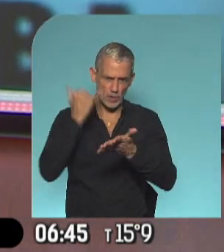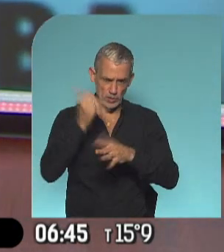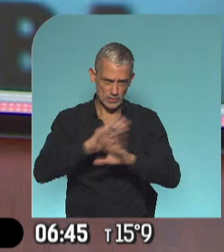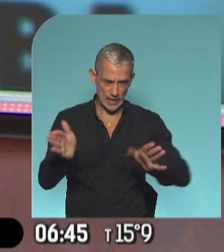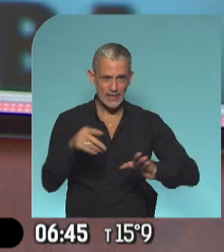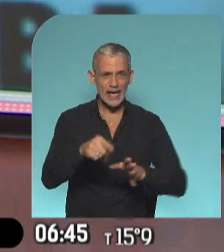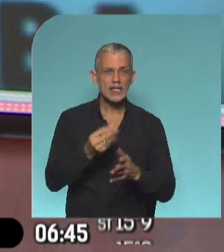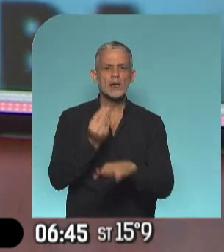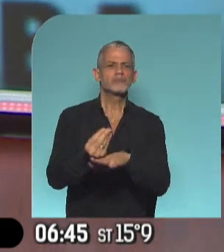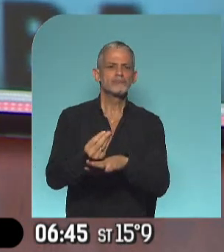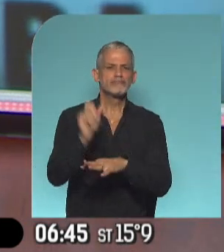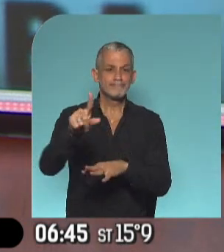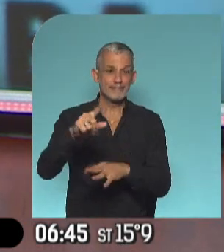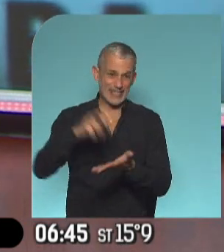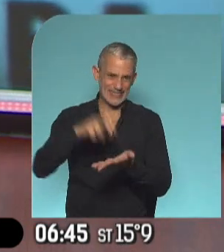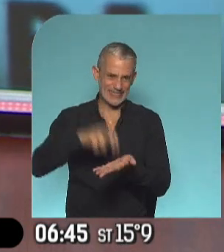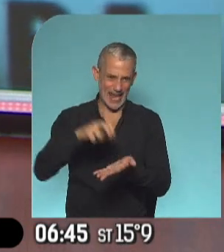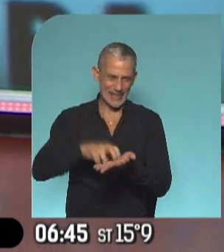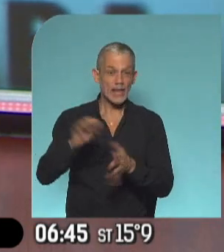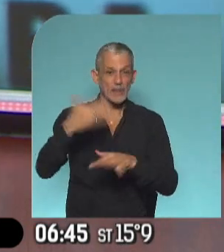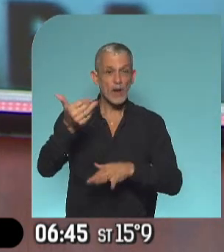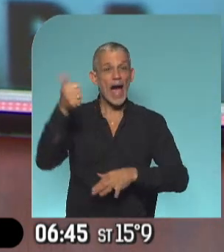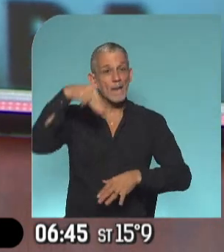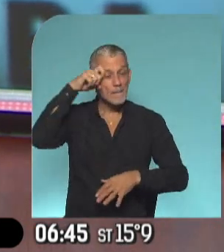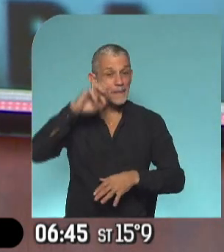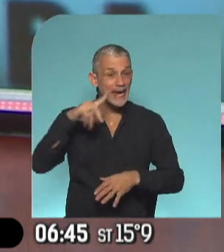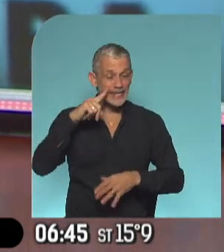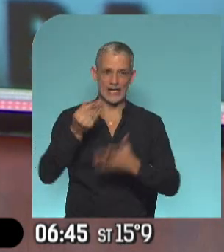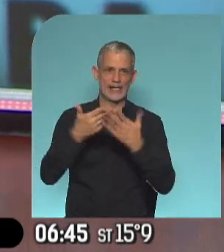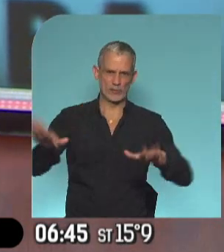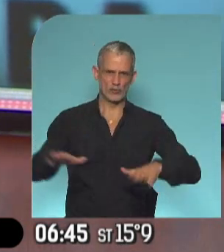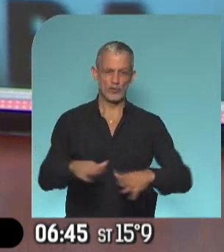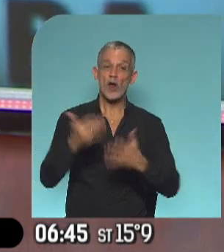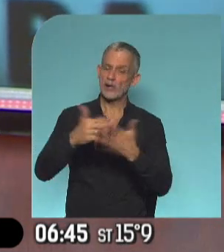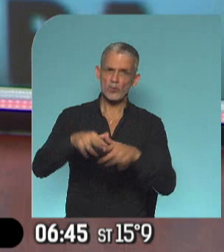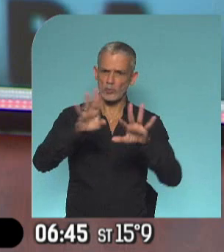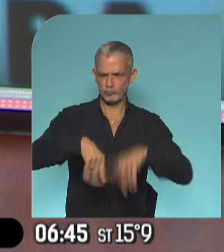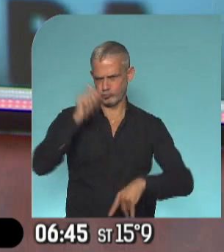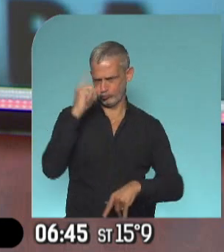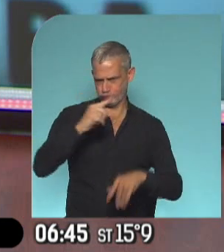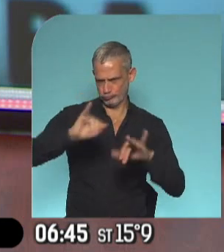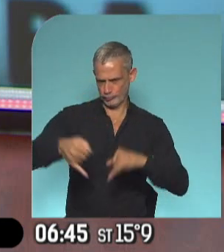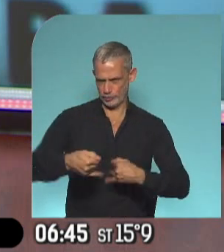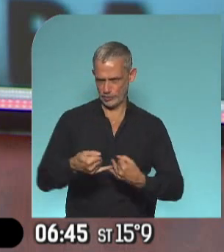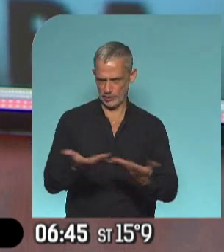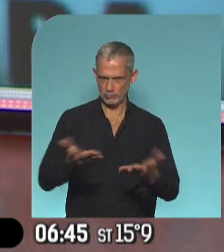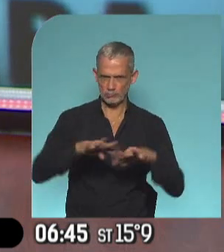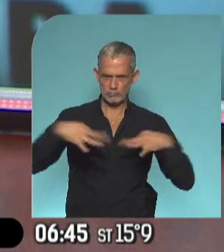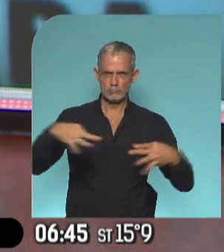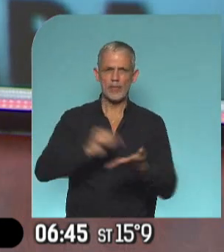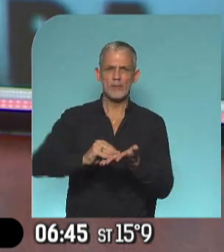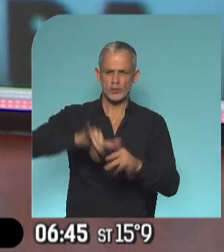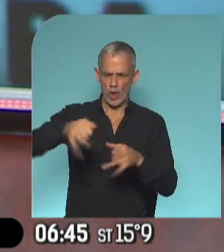que representa la provincia de Salta. Luego Ameri renunció, su renuncia fue aceptada rápidamente por la Cámara de